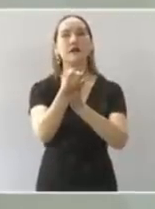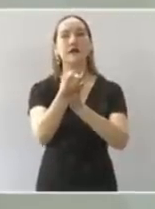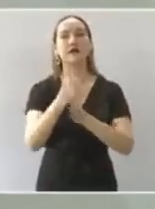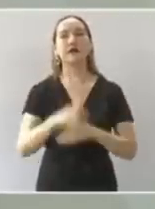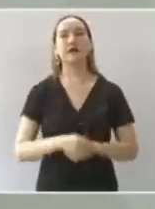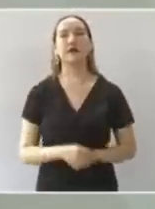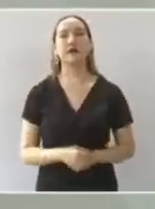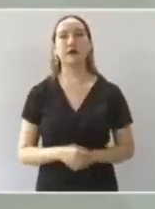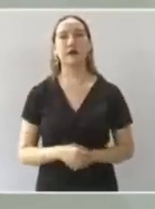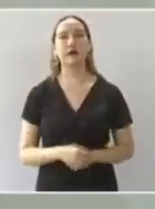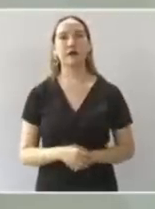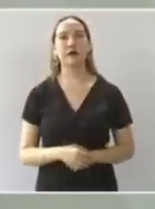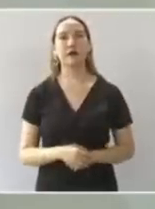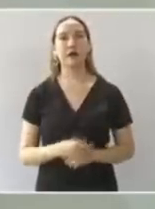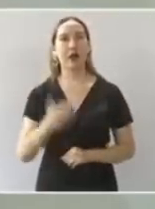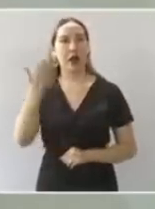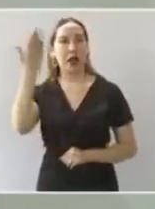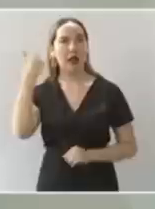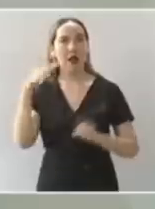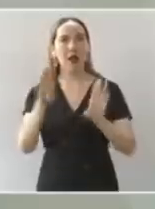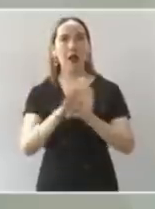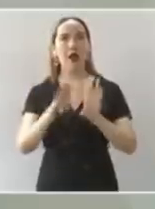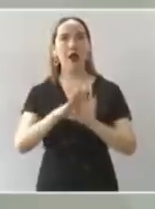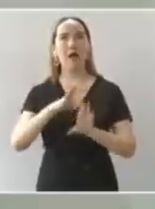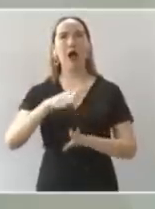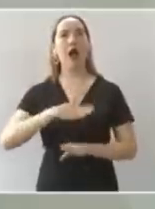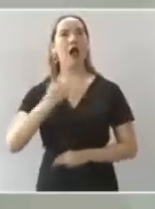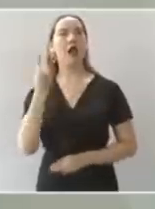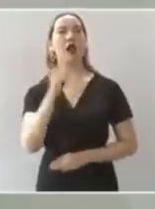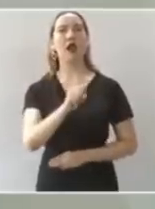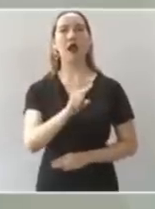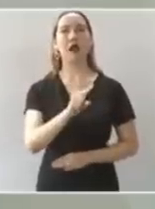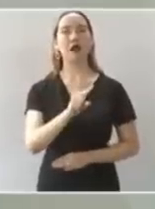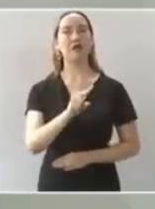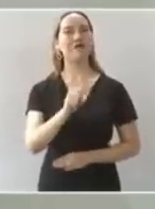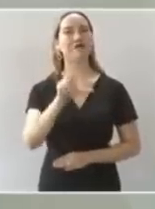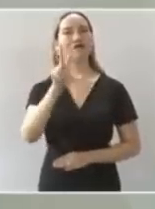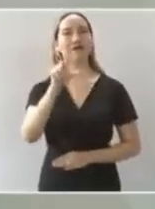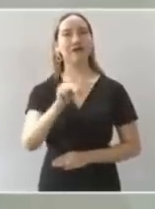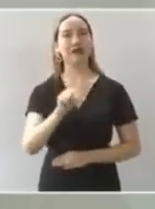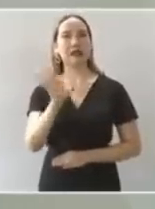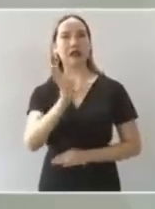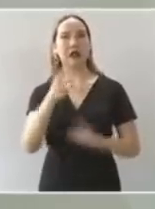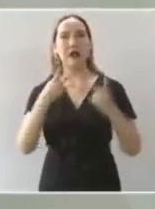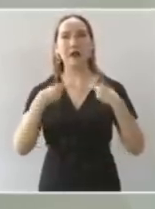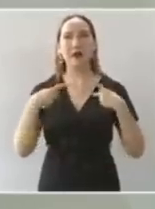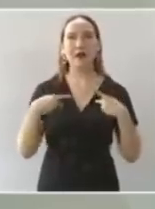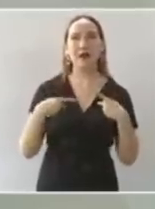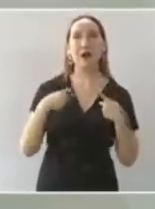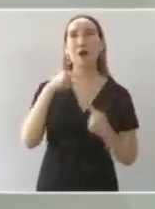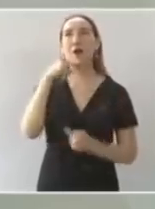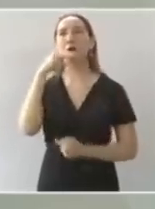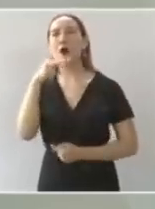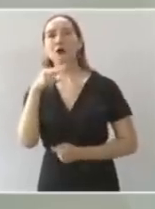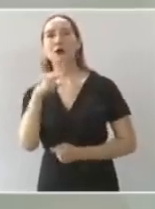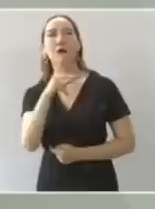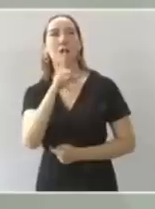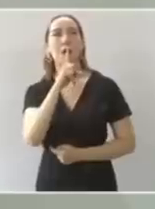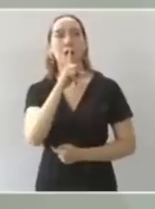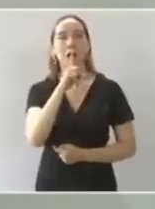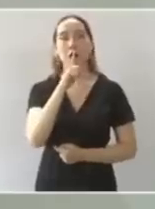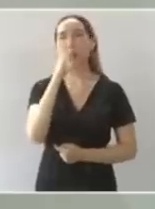era el dedazo y que no podían hablar, decía don Fidel Velázquez el que se mueve,